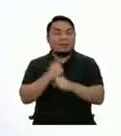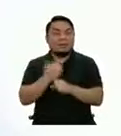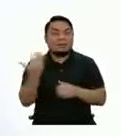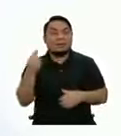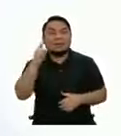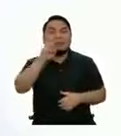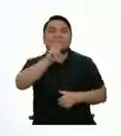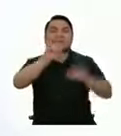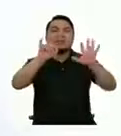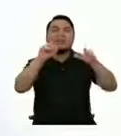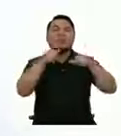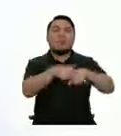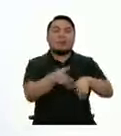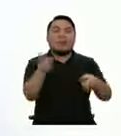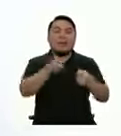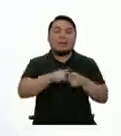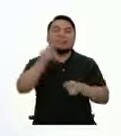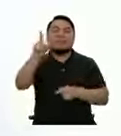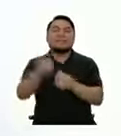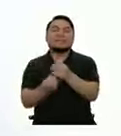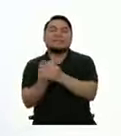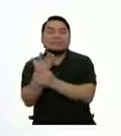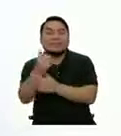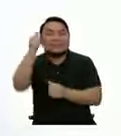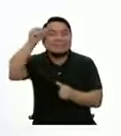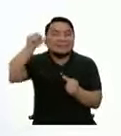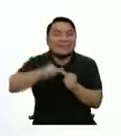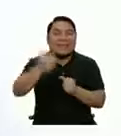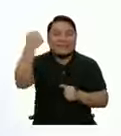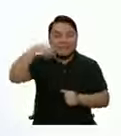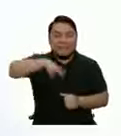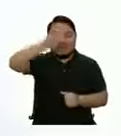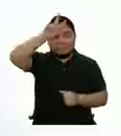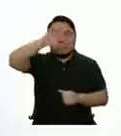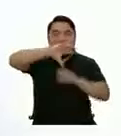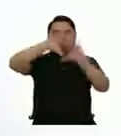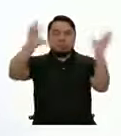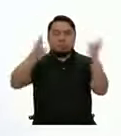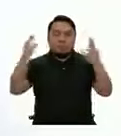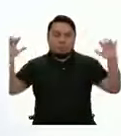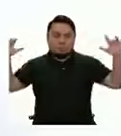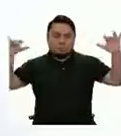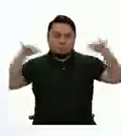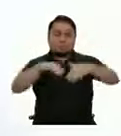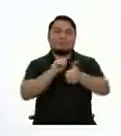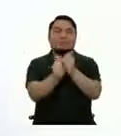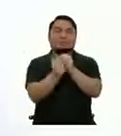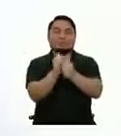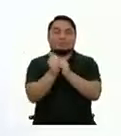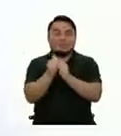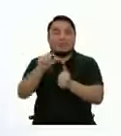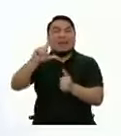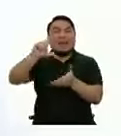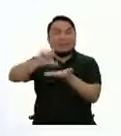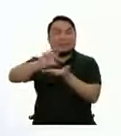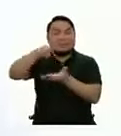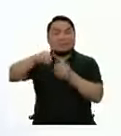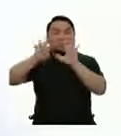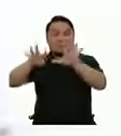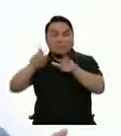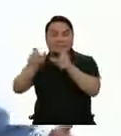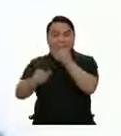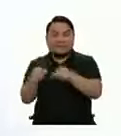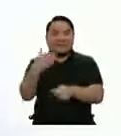26 de julio al 1 de septiembre Fuimos los anfitriones de los Juegos Panamericanos y Parapanamericanos Lima